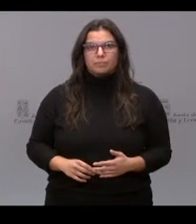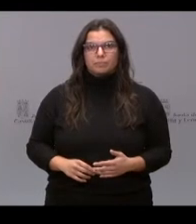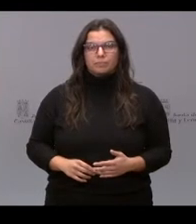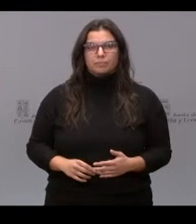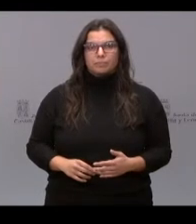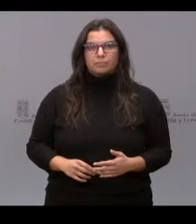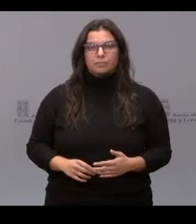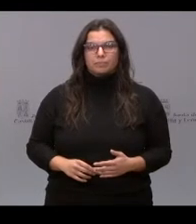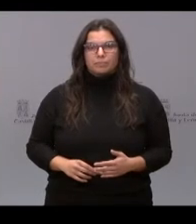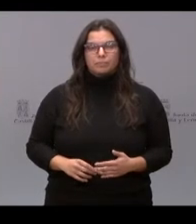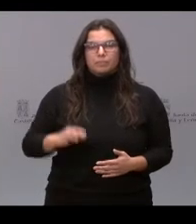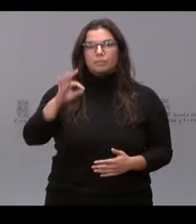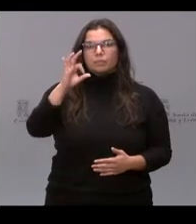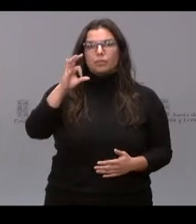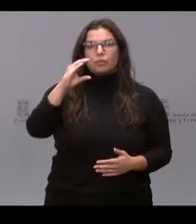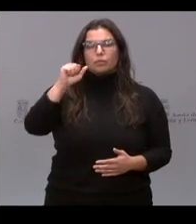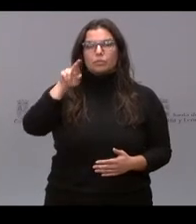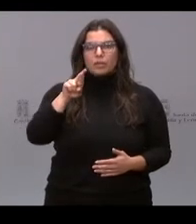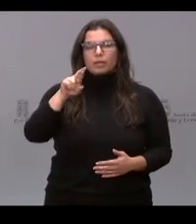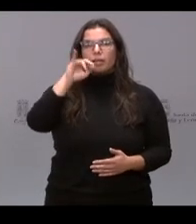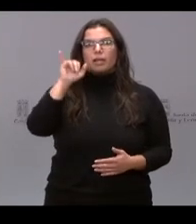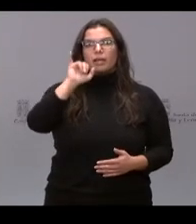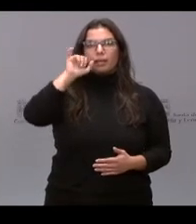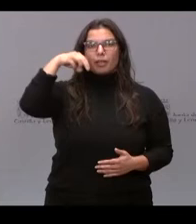Oscar Jiménez Jiménez